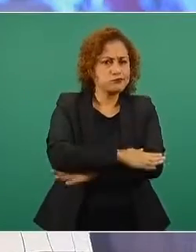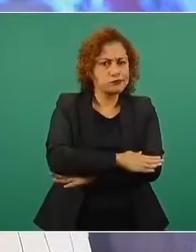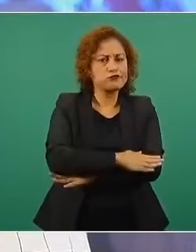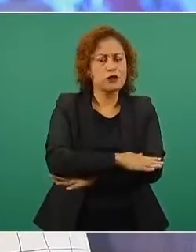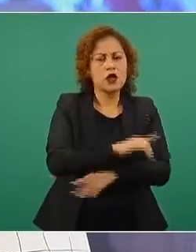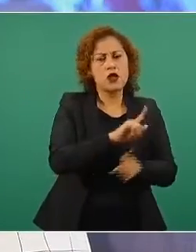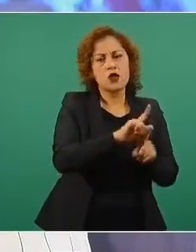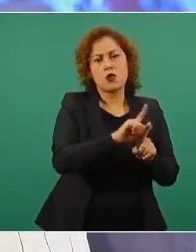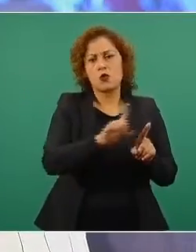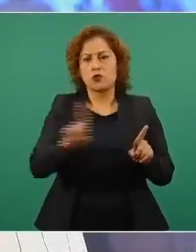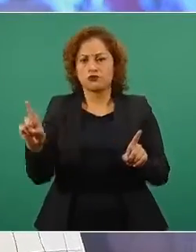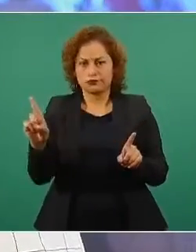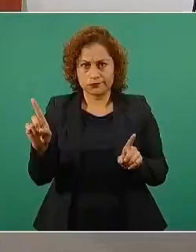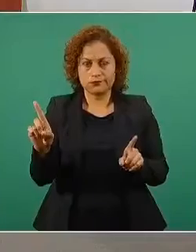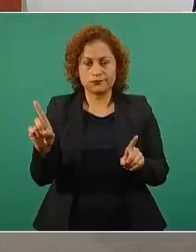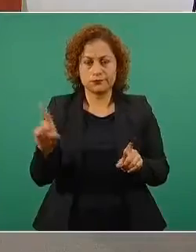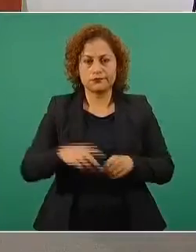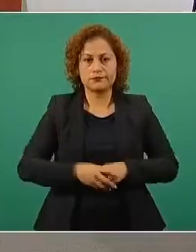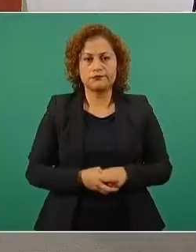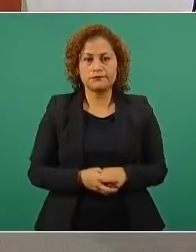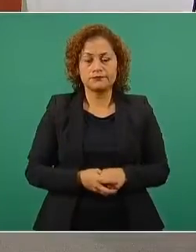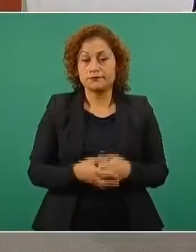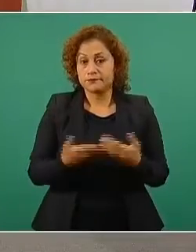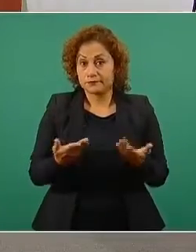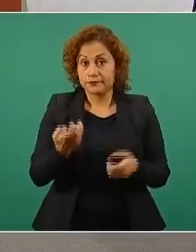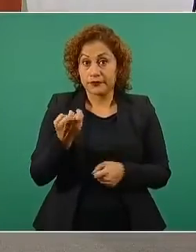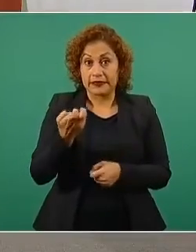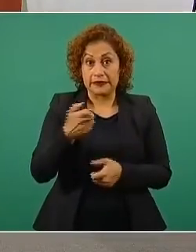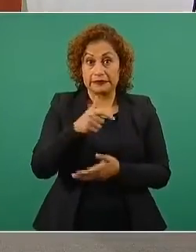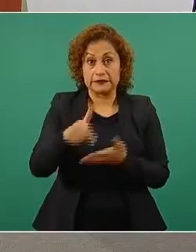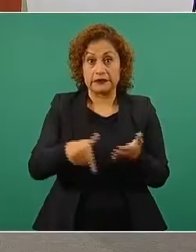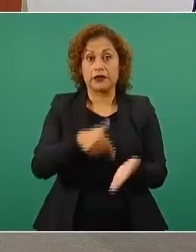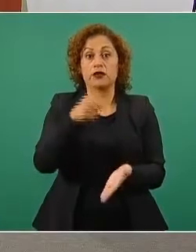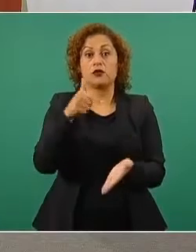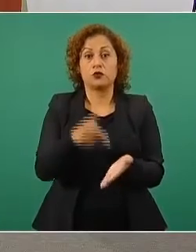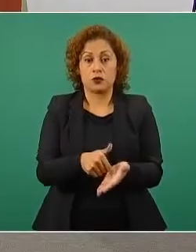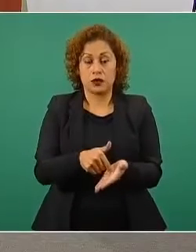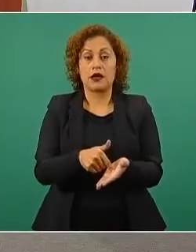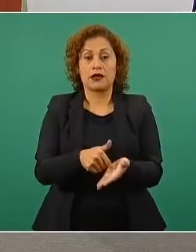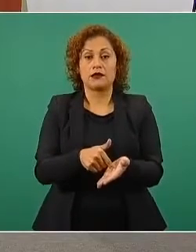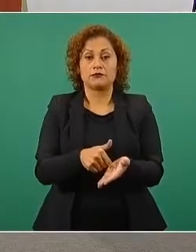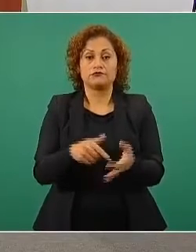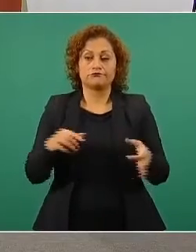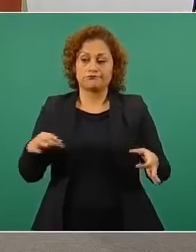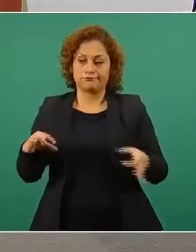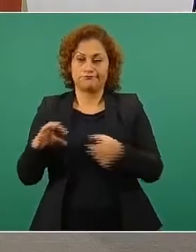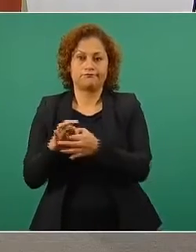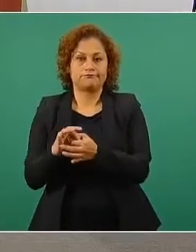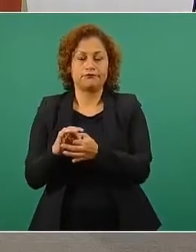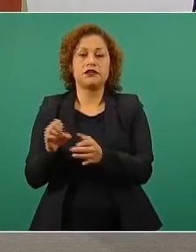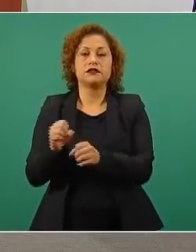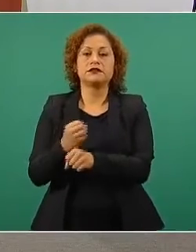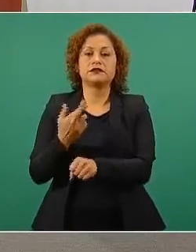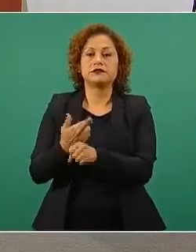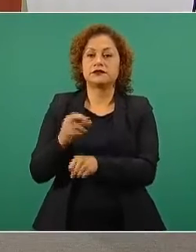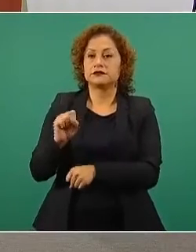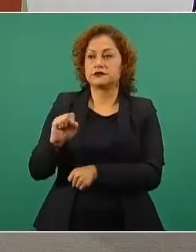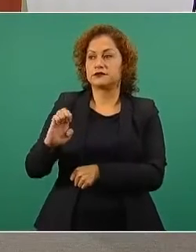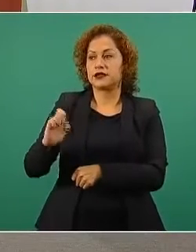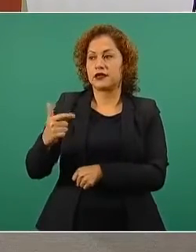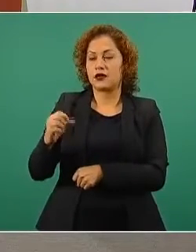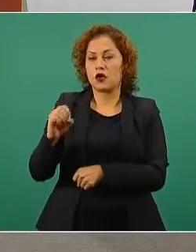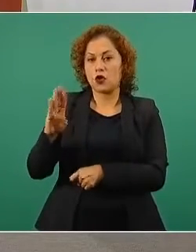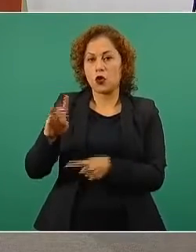días de la semana, en donde participan la Secretaría de Gobernación, la Guardia